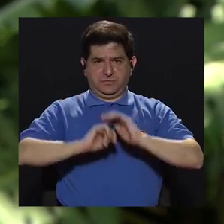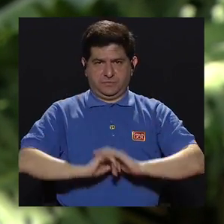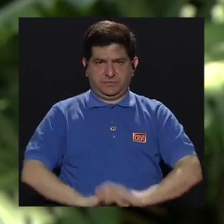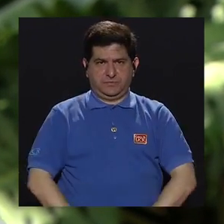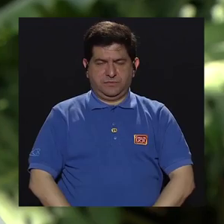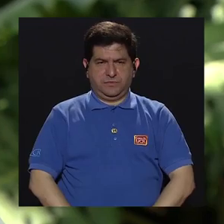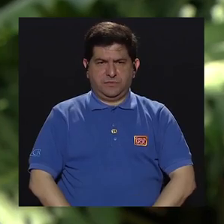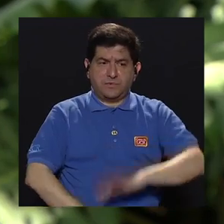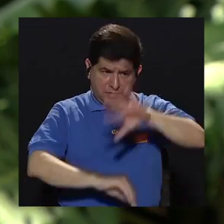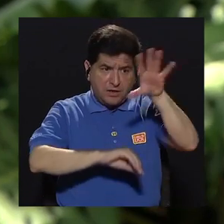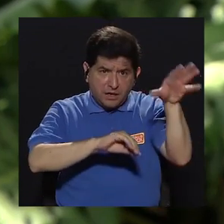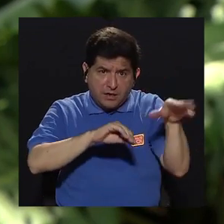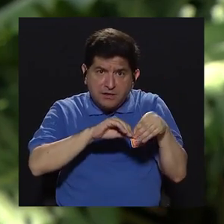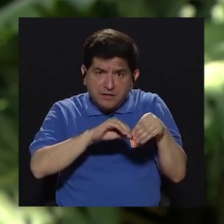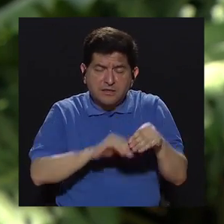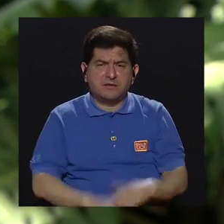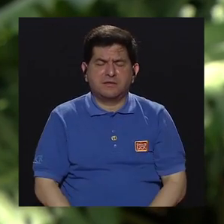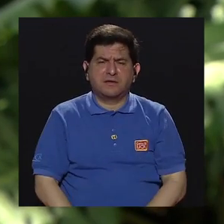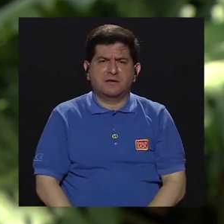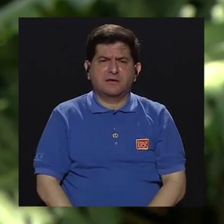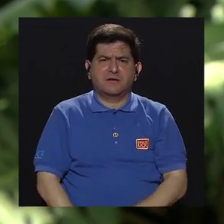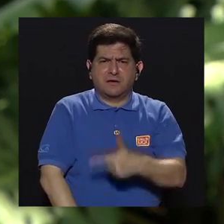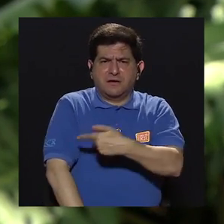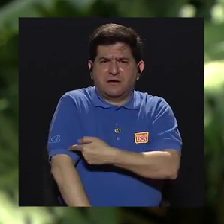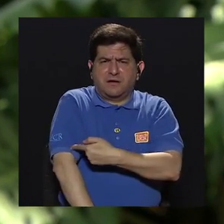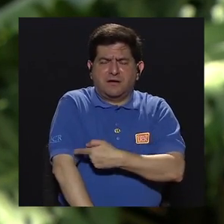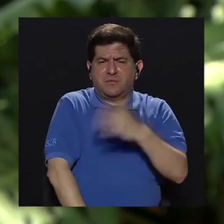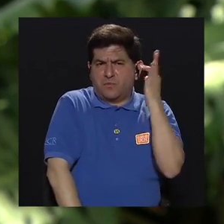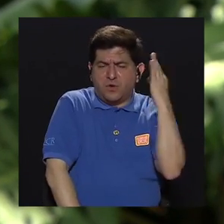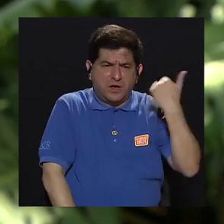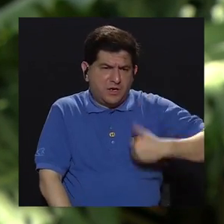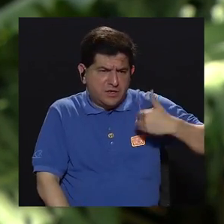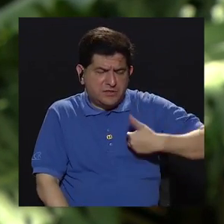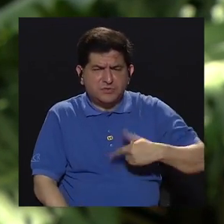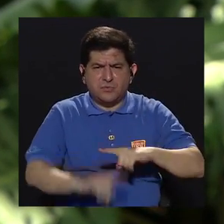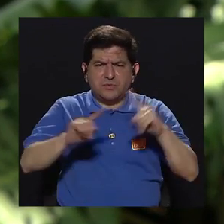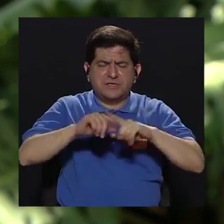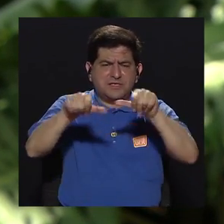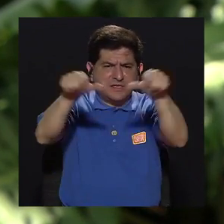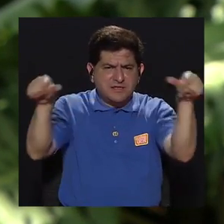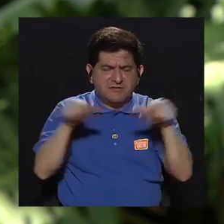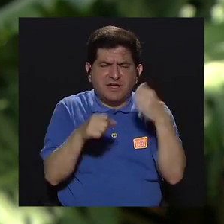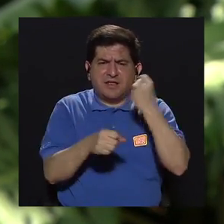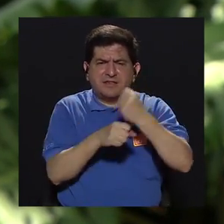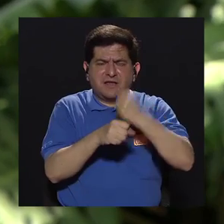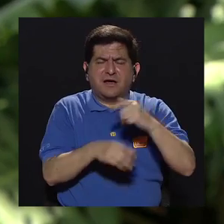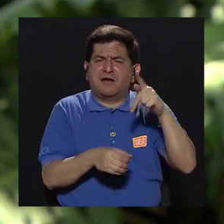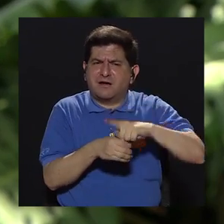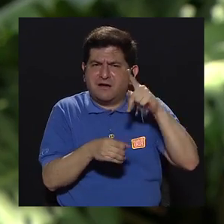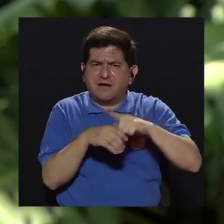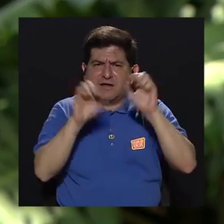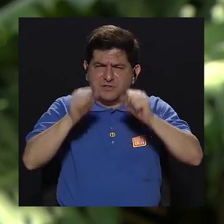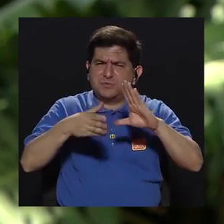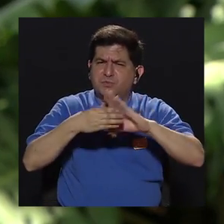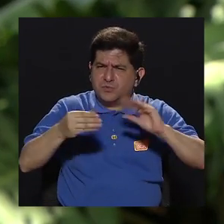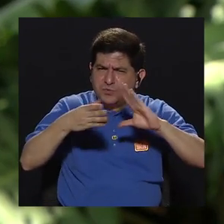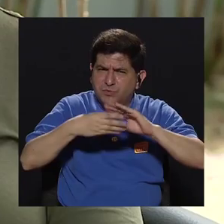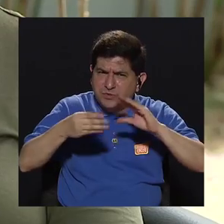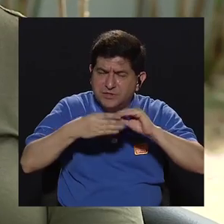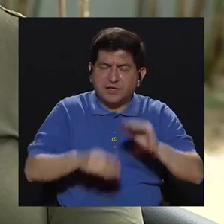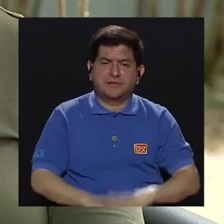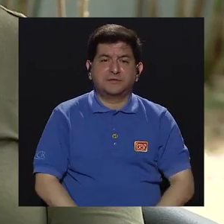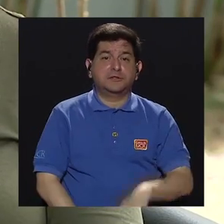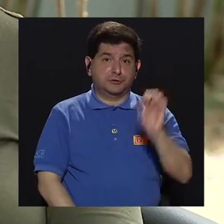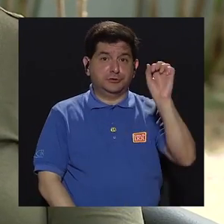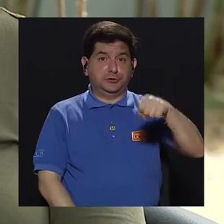hay más, ¿verdad? Las enfermeras y los enfermeros han ido explorando otras áreas de trabajo, que no sé si nos podría comentar.